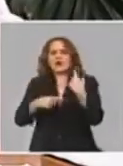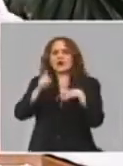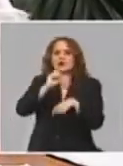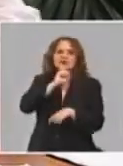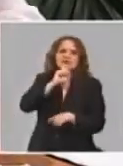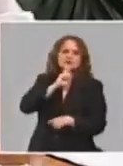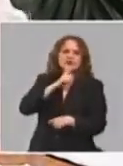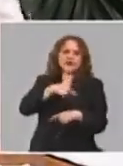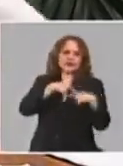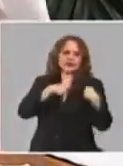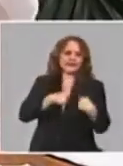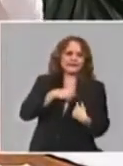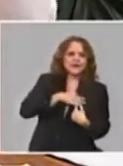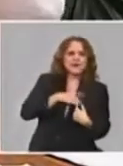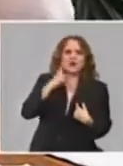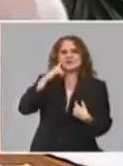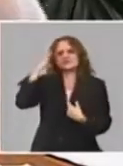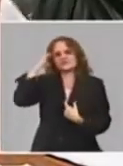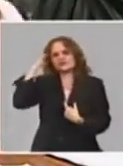psicológicas,